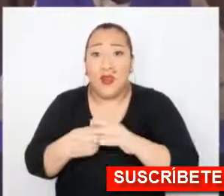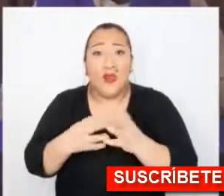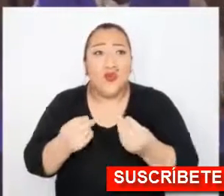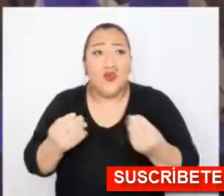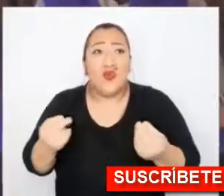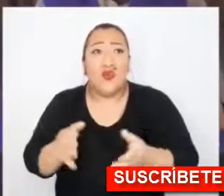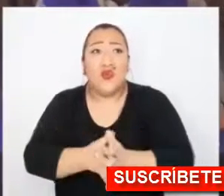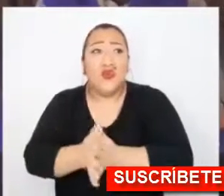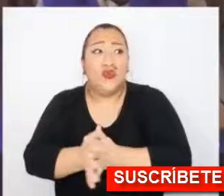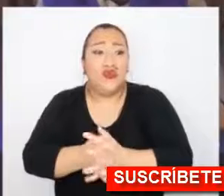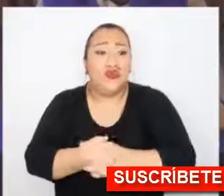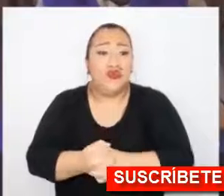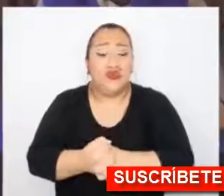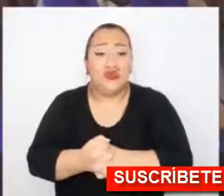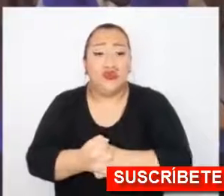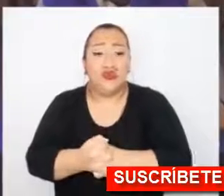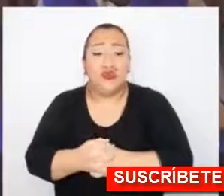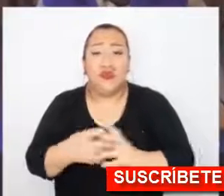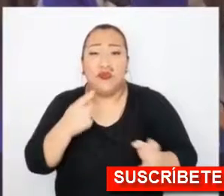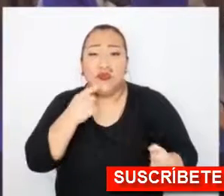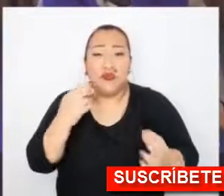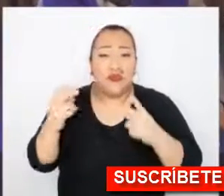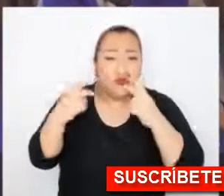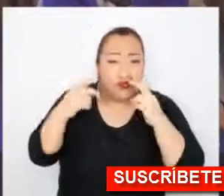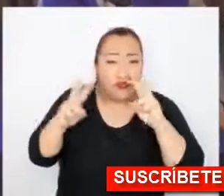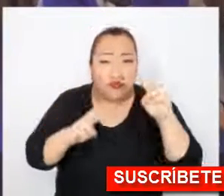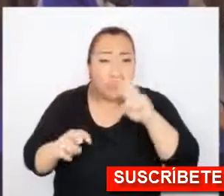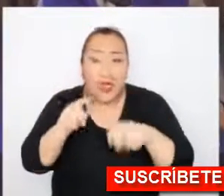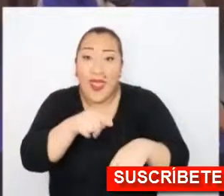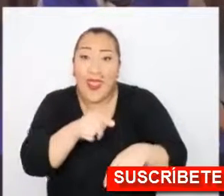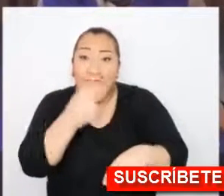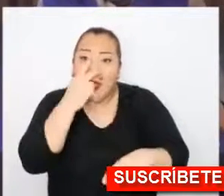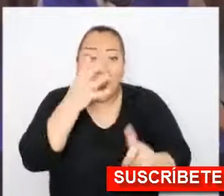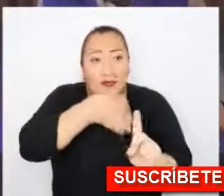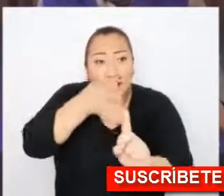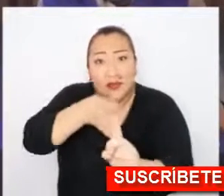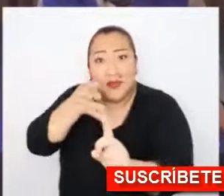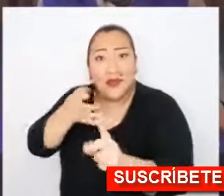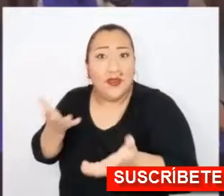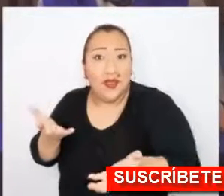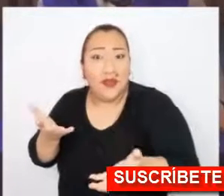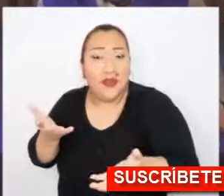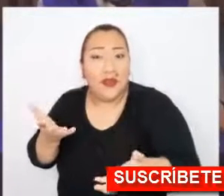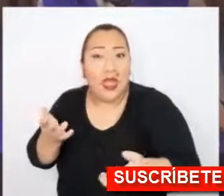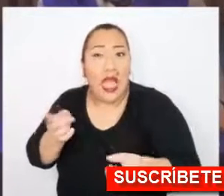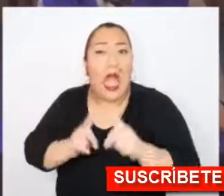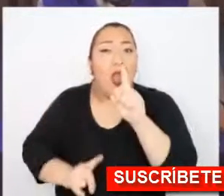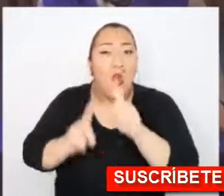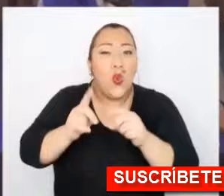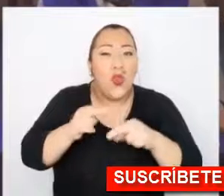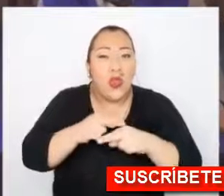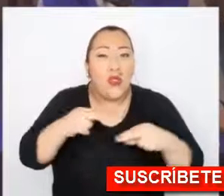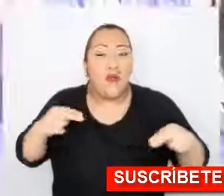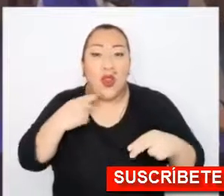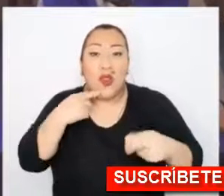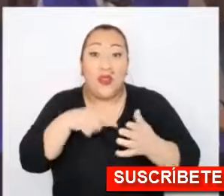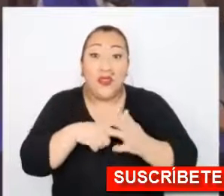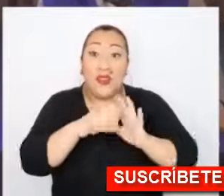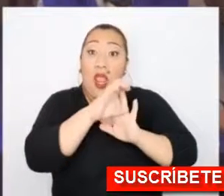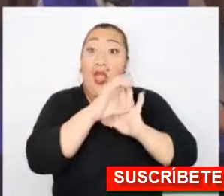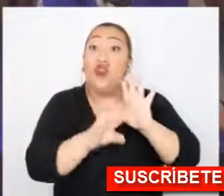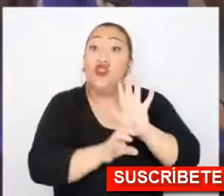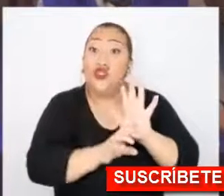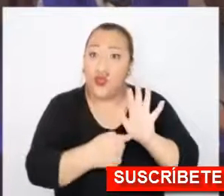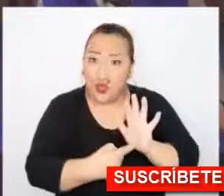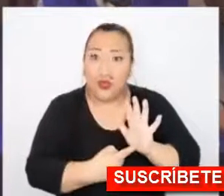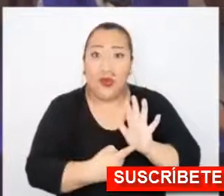filtro, un matiz, un cernimiento de ciertos estándares